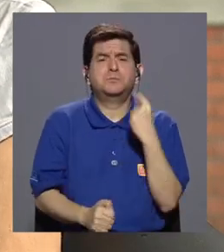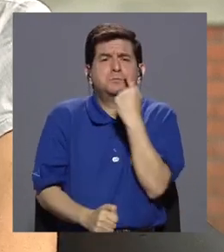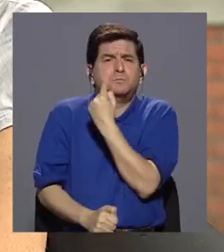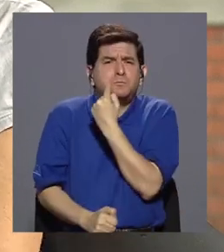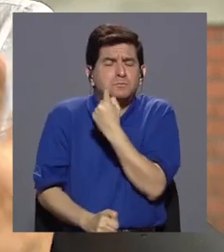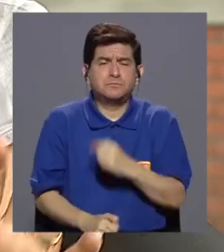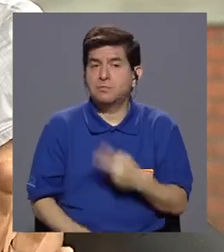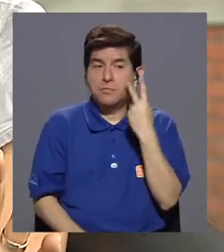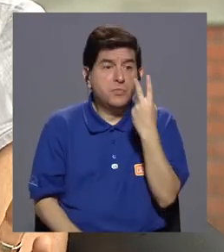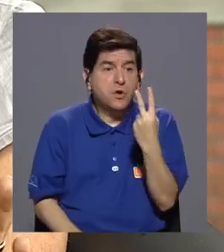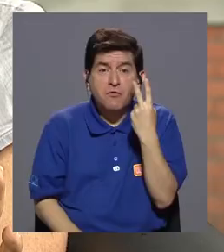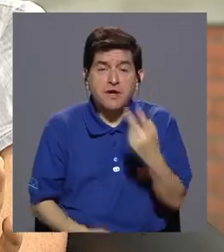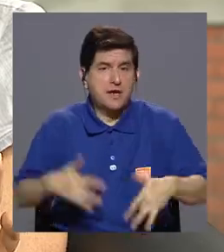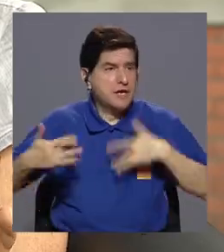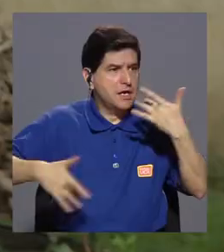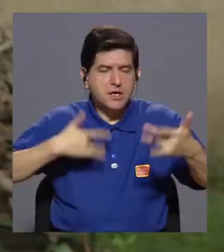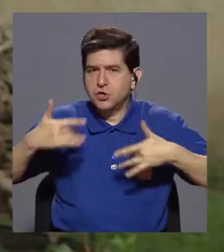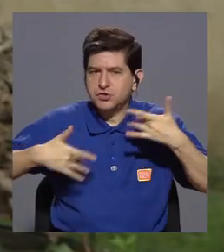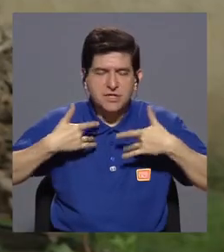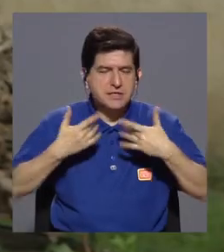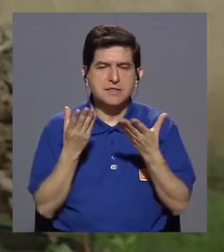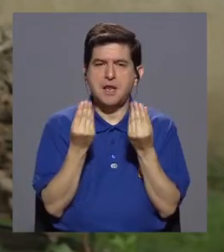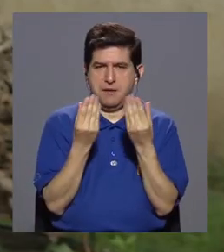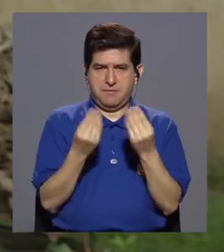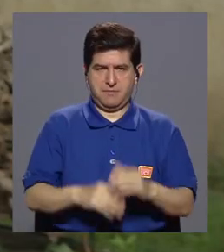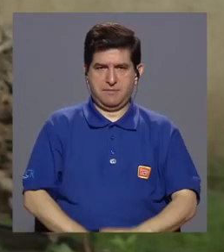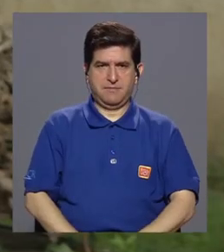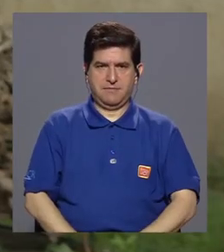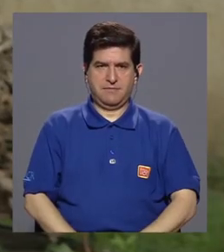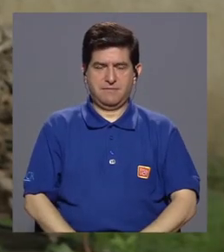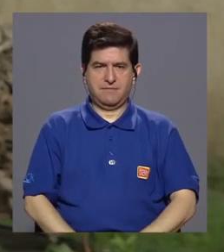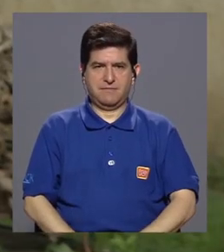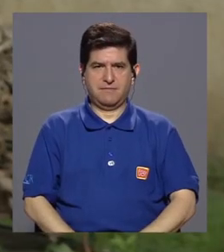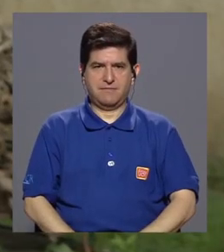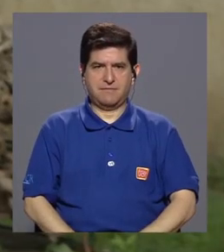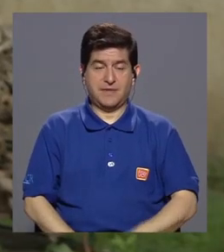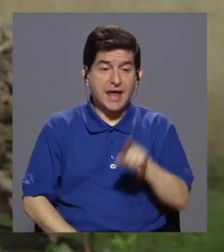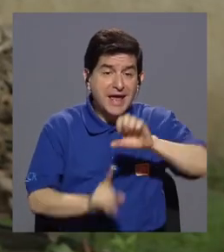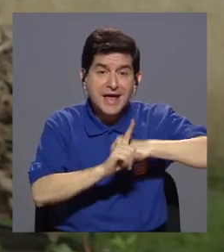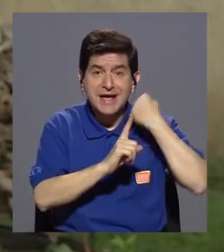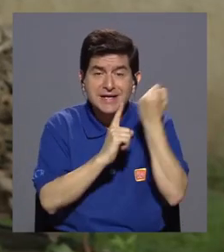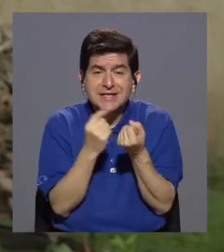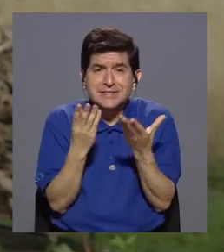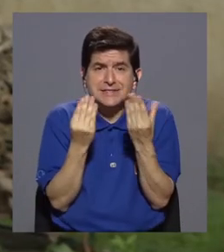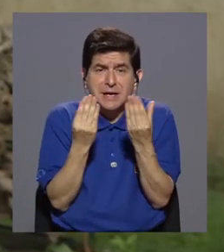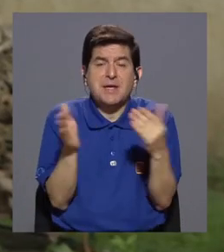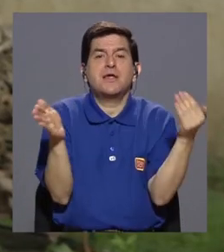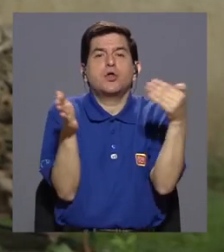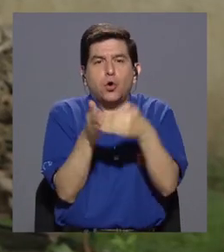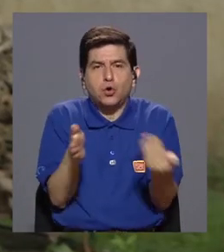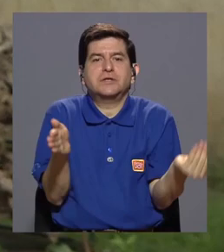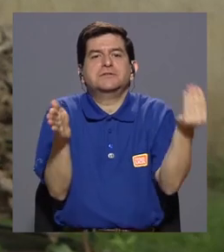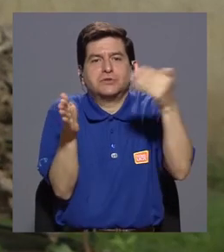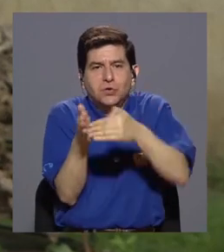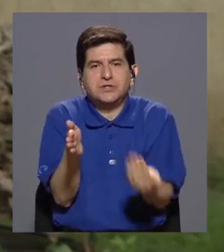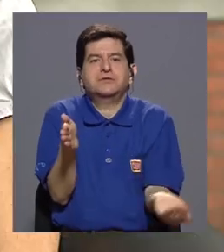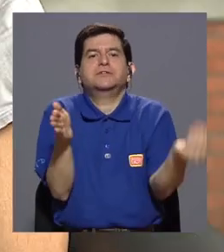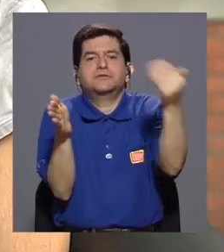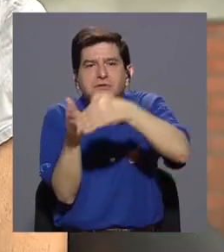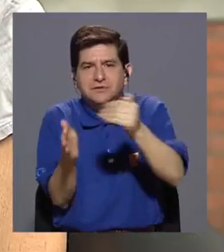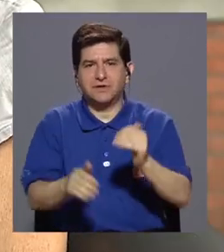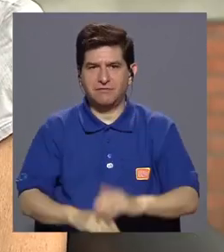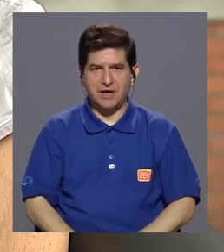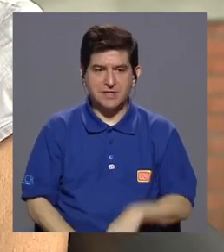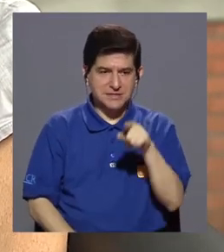para no ver, para no sentir el miedo. Si esa situación de miedo se repite, se repite, se repite,